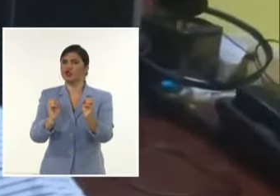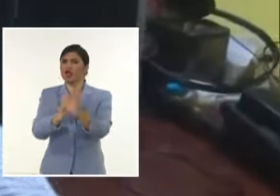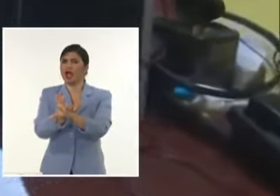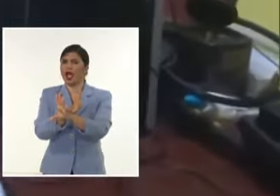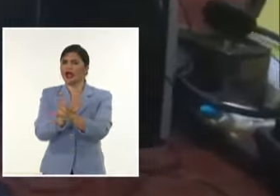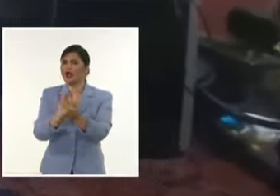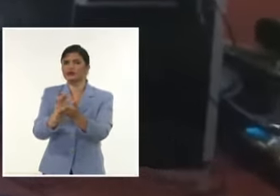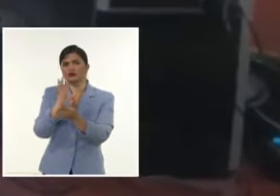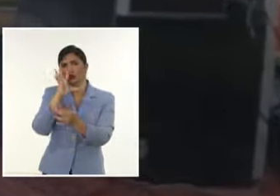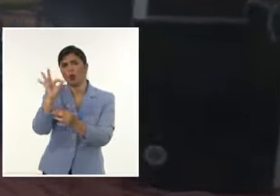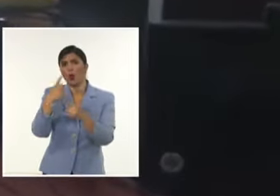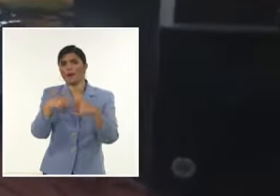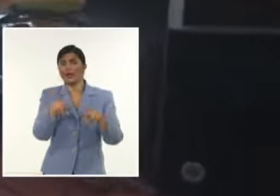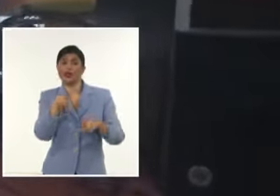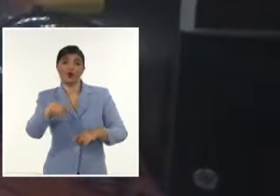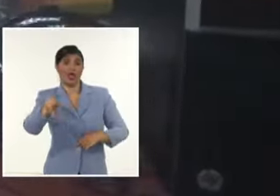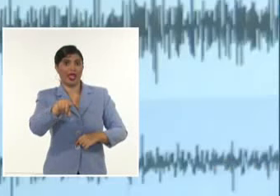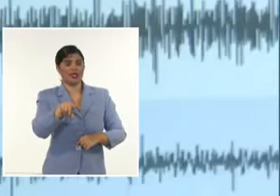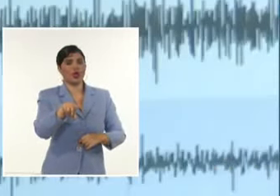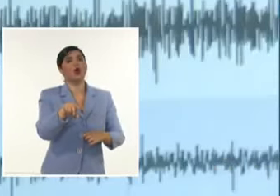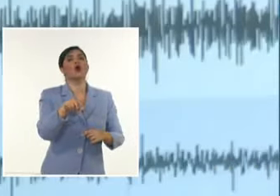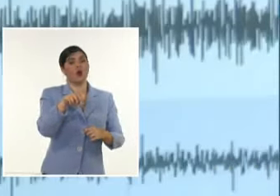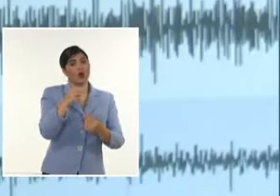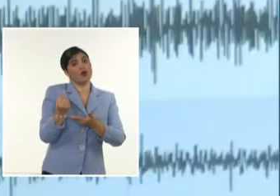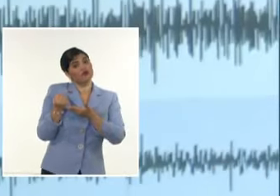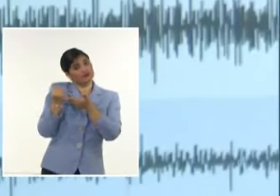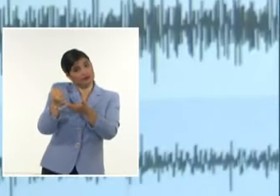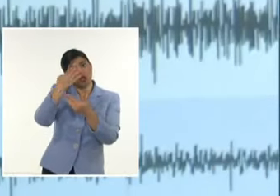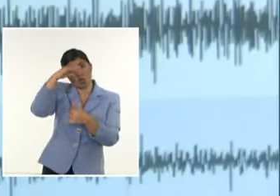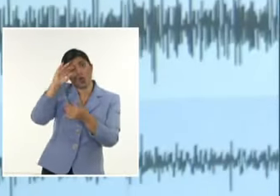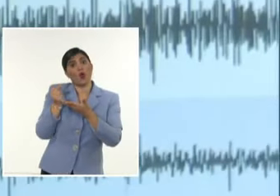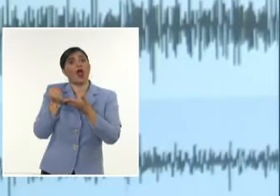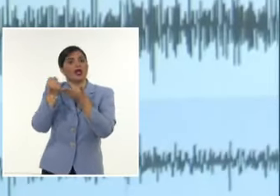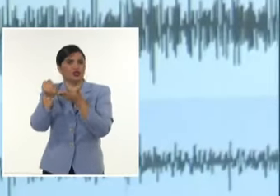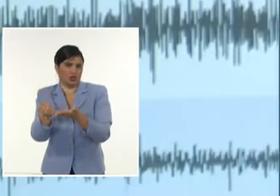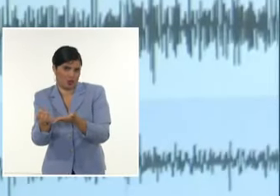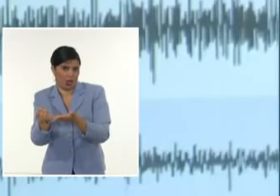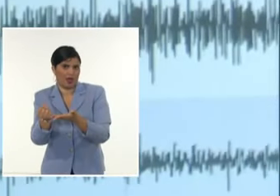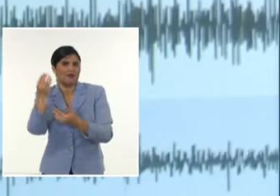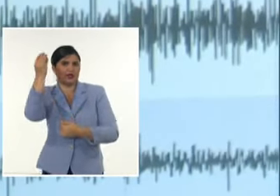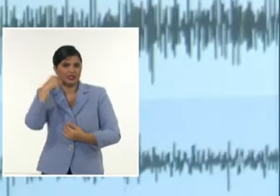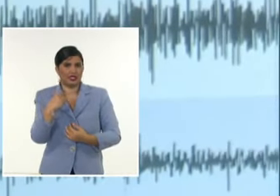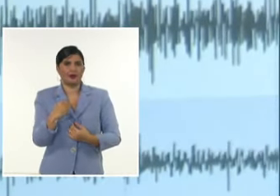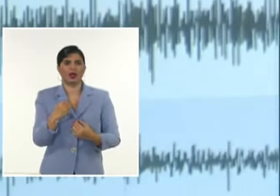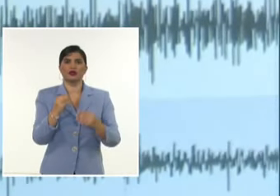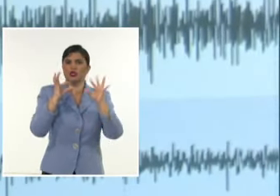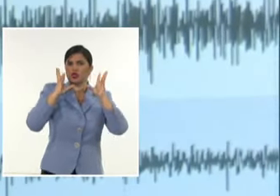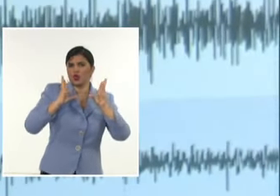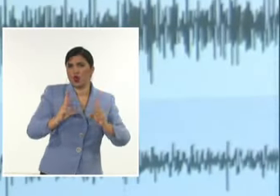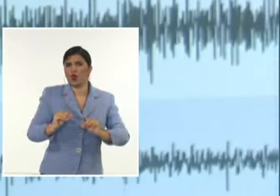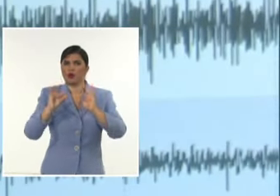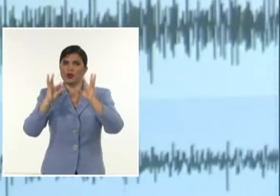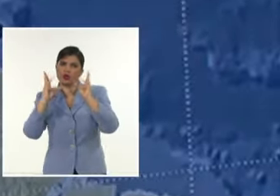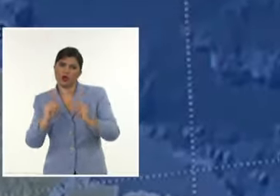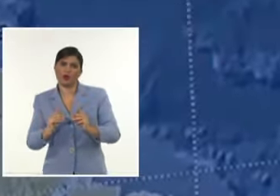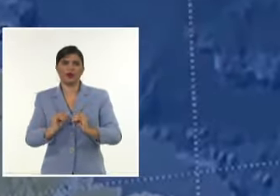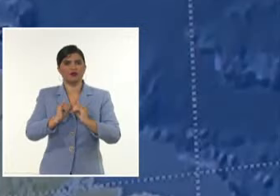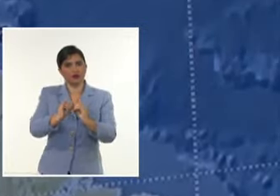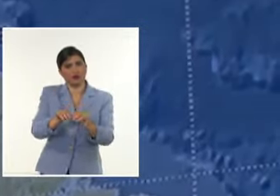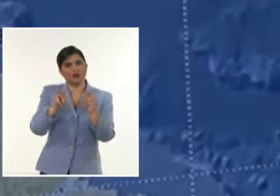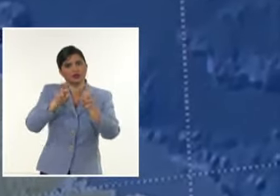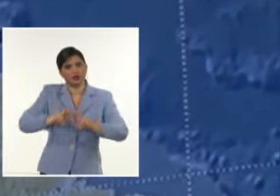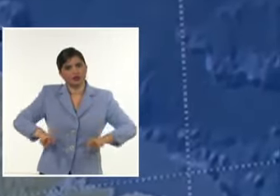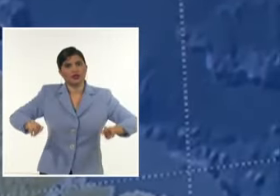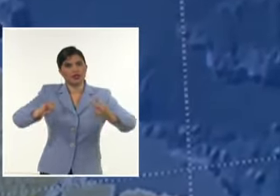datos nuestros Para Calcular los parámetros Del terremoto Con mayor precisión Por tanto Aquí permanentemente Todo el tiempo